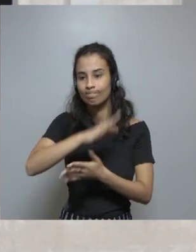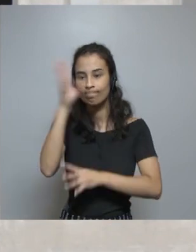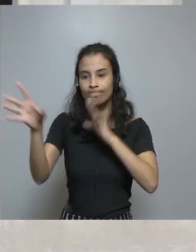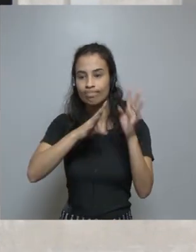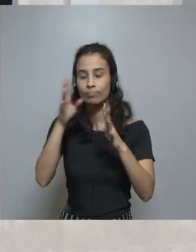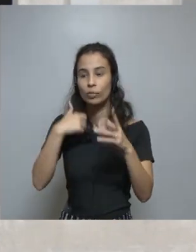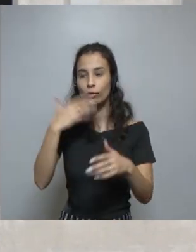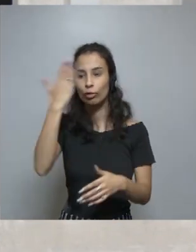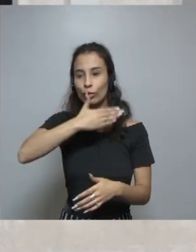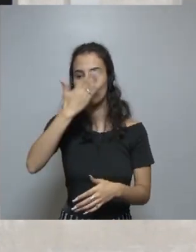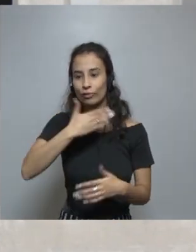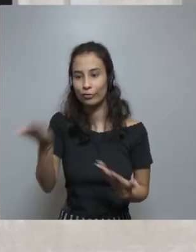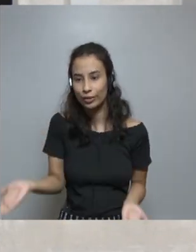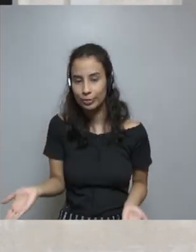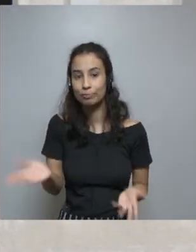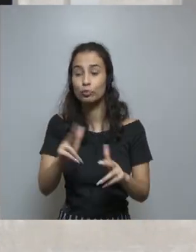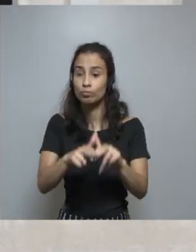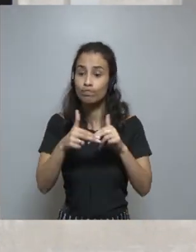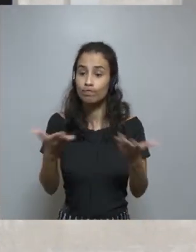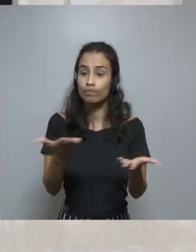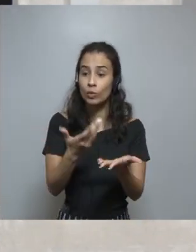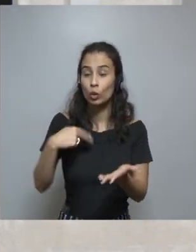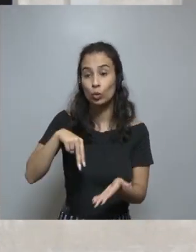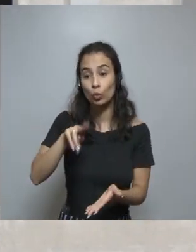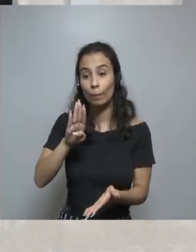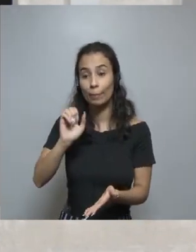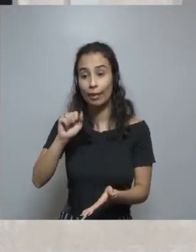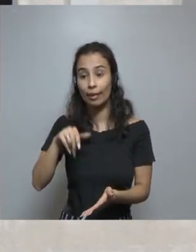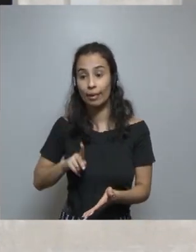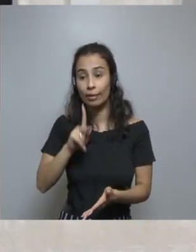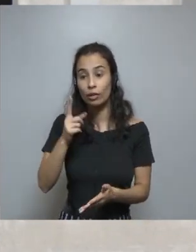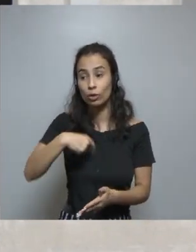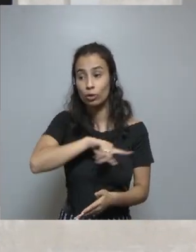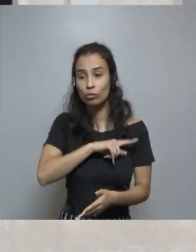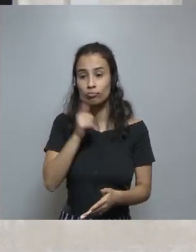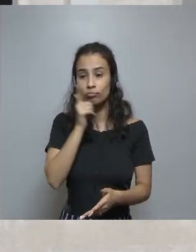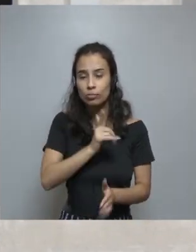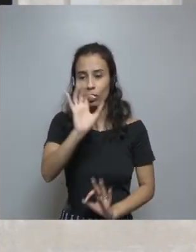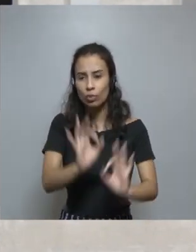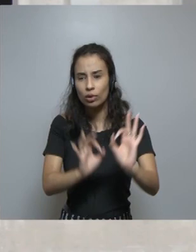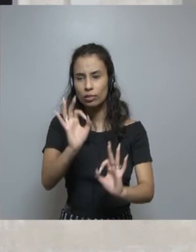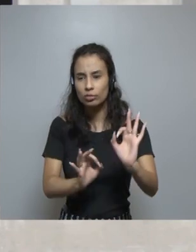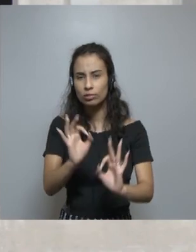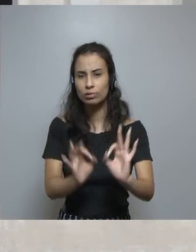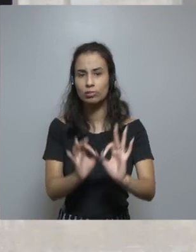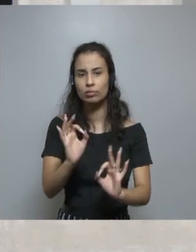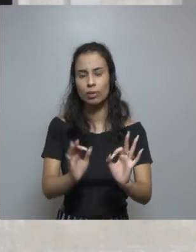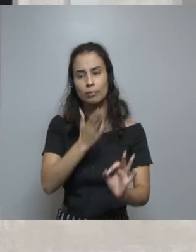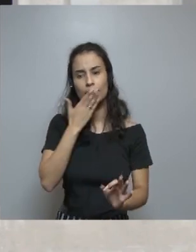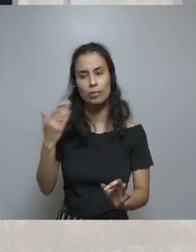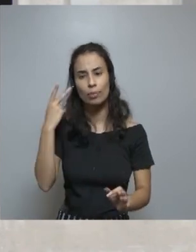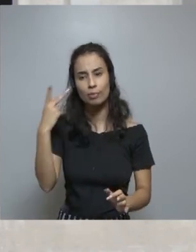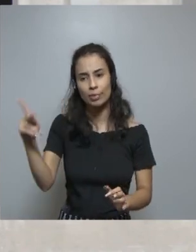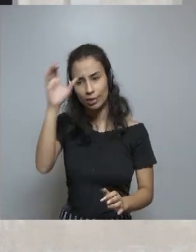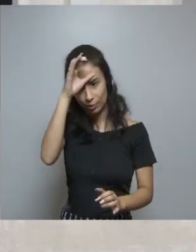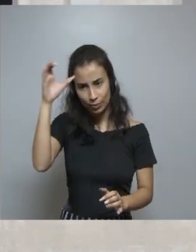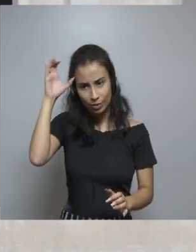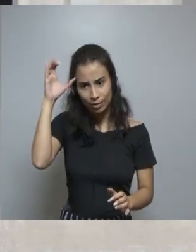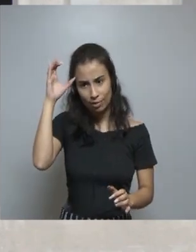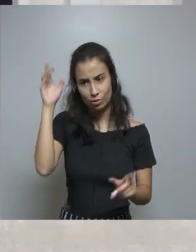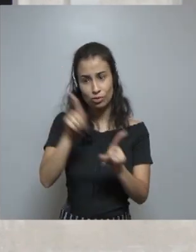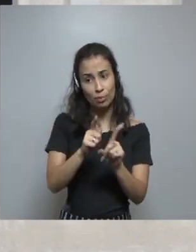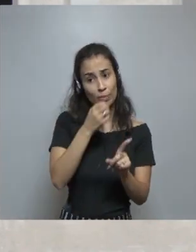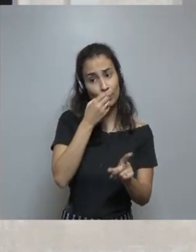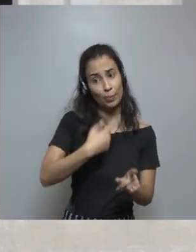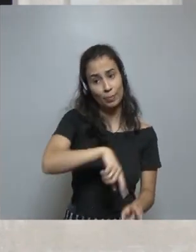que podemos alinear perfectamente el interés del usuario, lo que es mejor para el